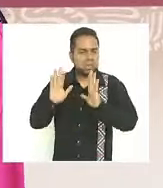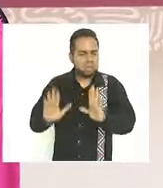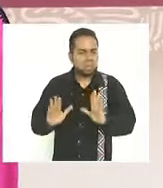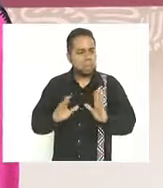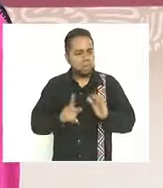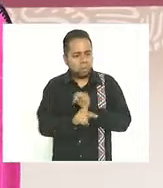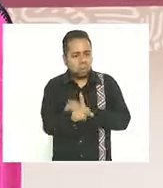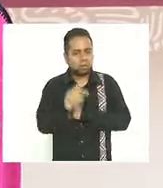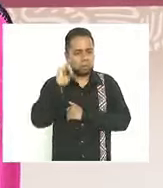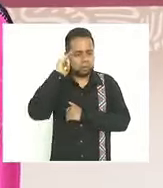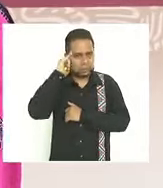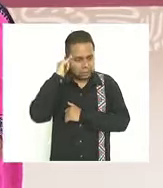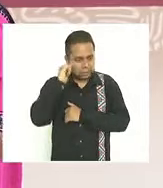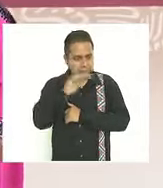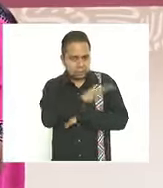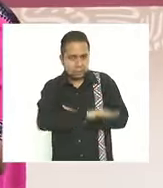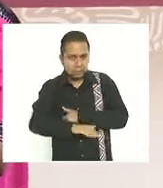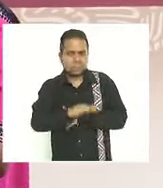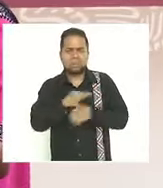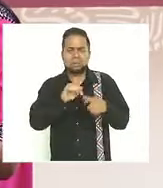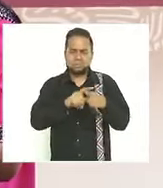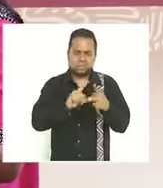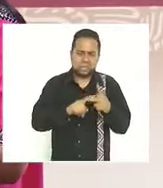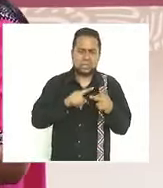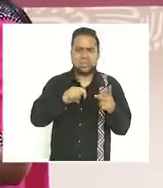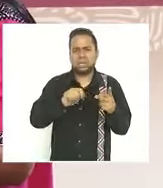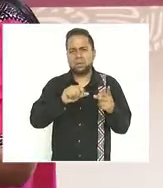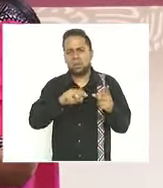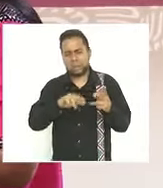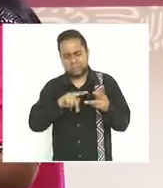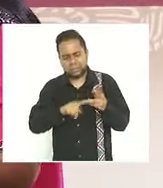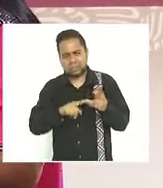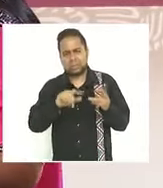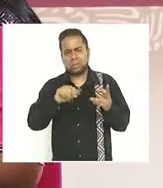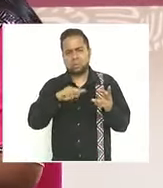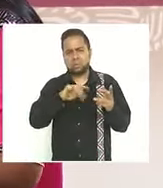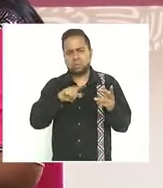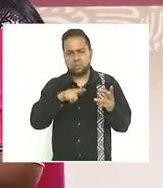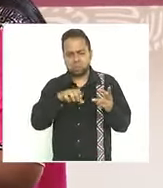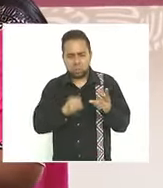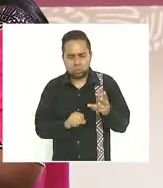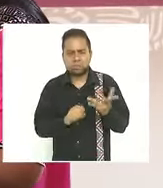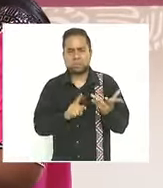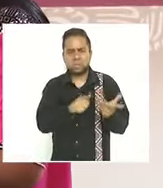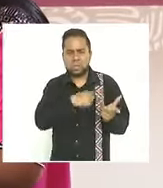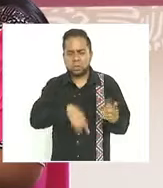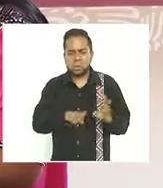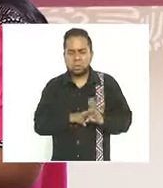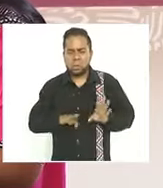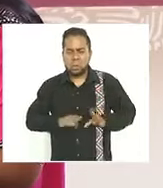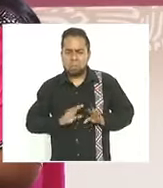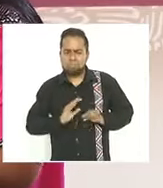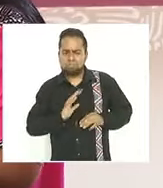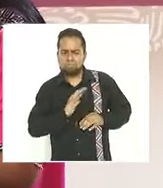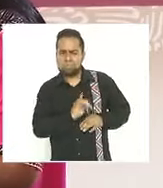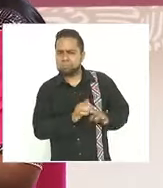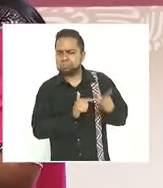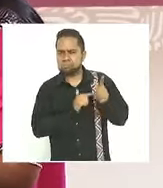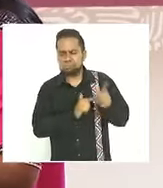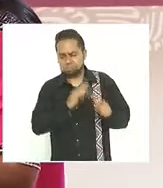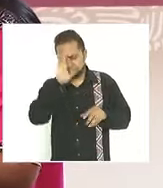originarios Nuzavi Tacuaten Nahuatl y Amusgos mantuvieron su singularidad cultural